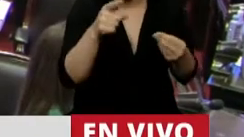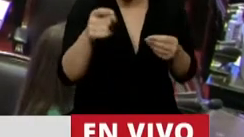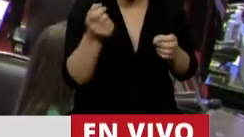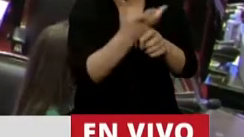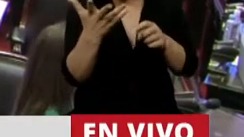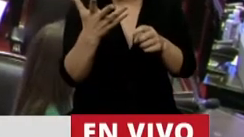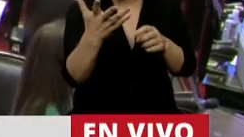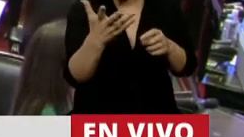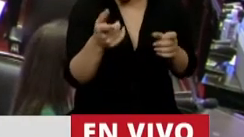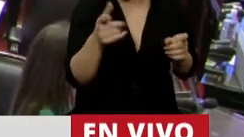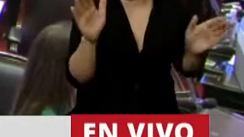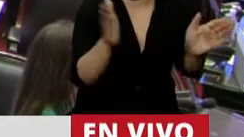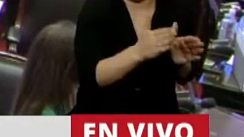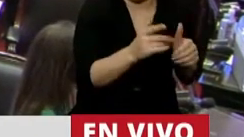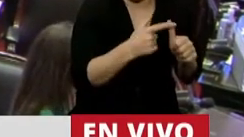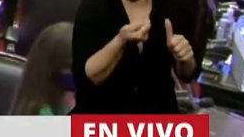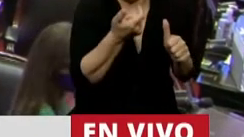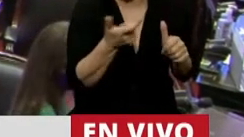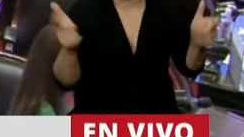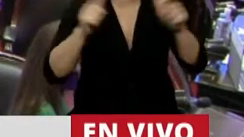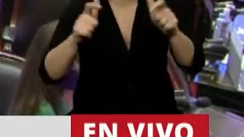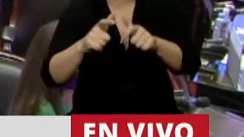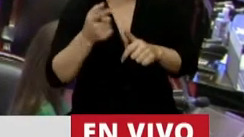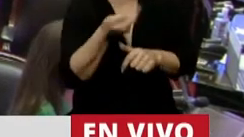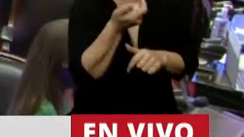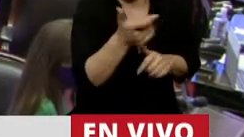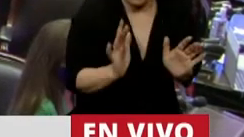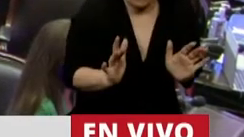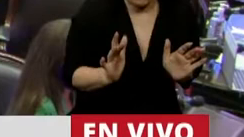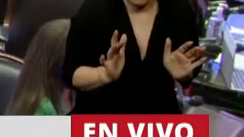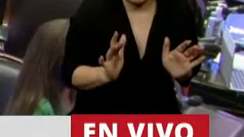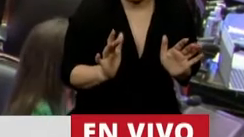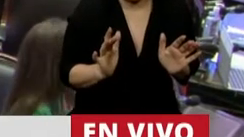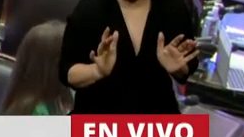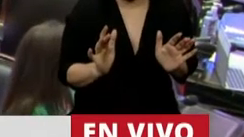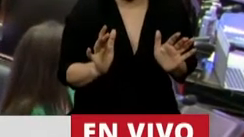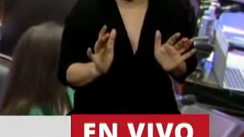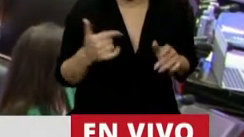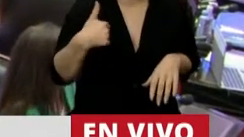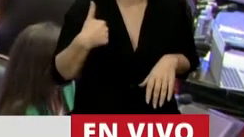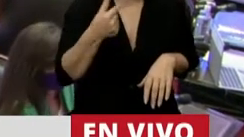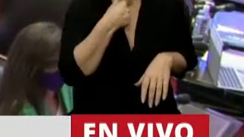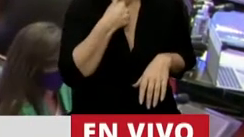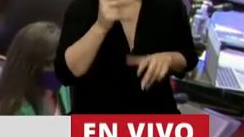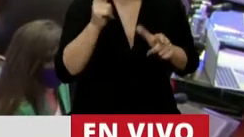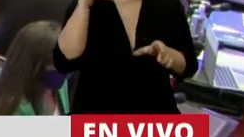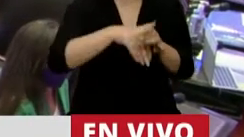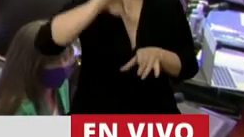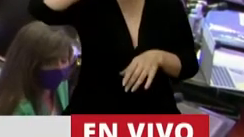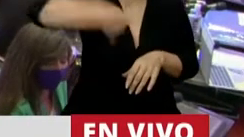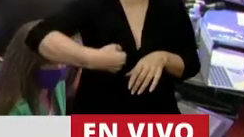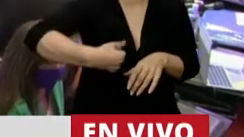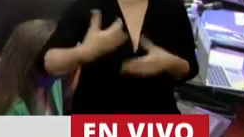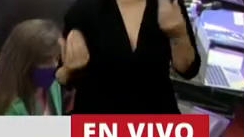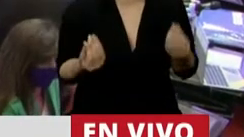sesiones, ni la mitad de reuniones de comisiones que tuvimos ahora. Yo quiero adelantar mi voto positivo